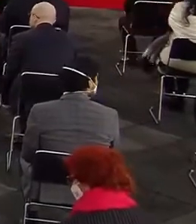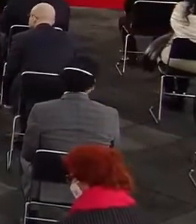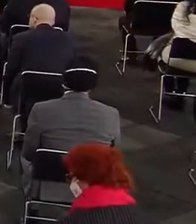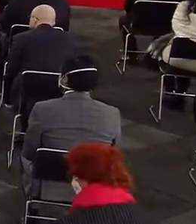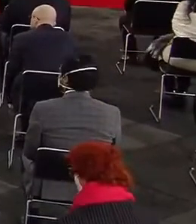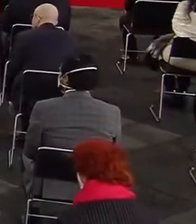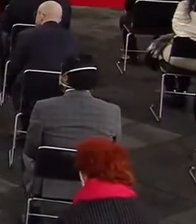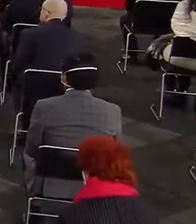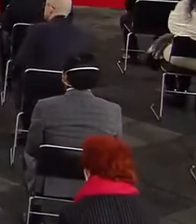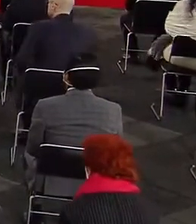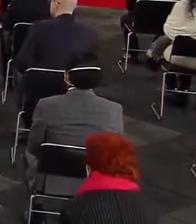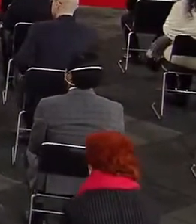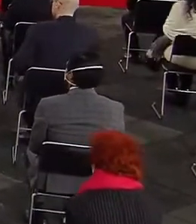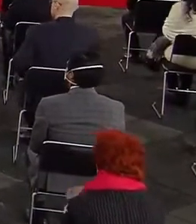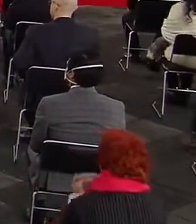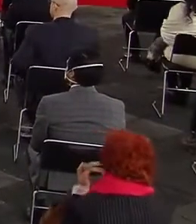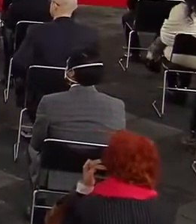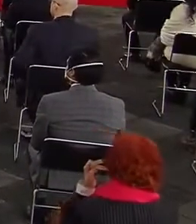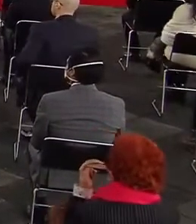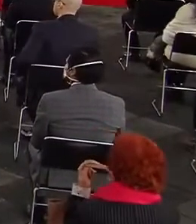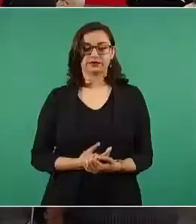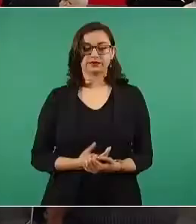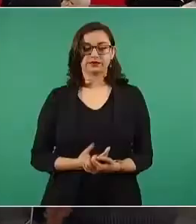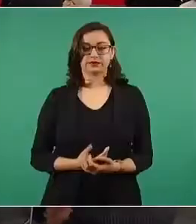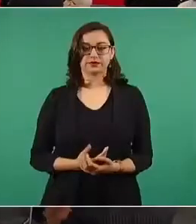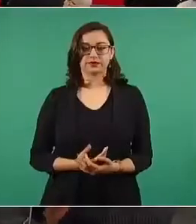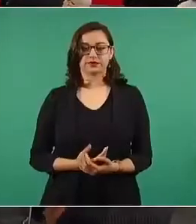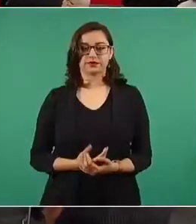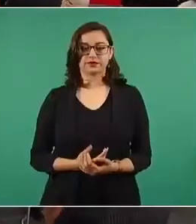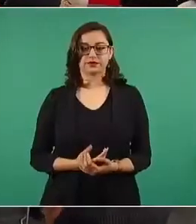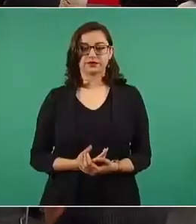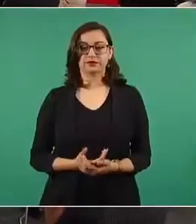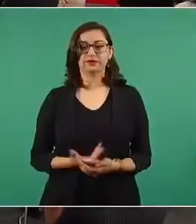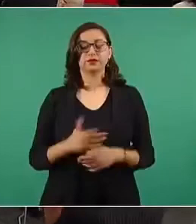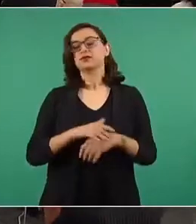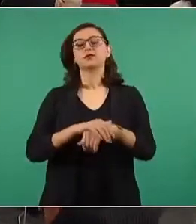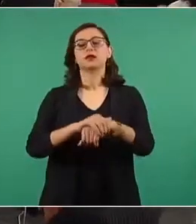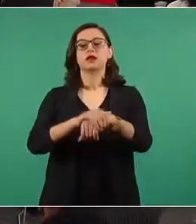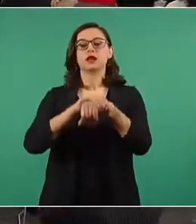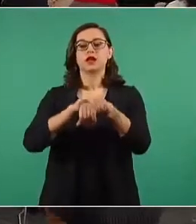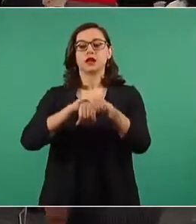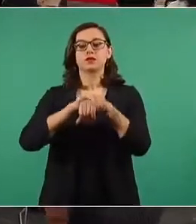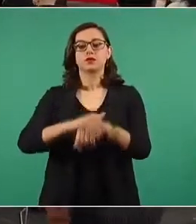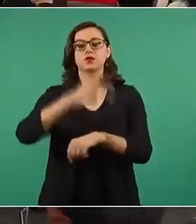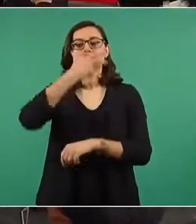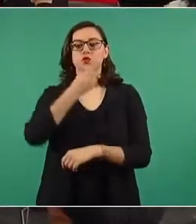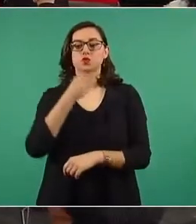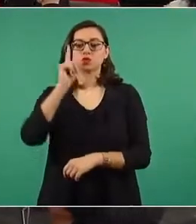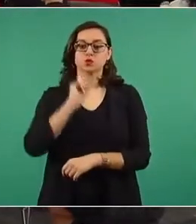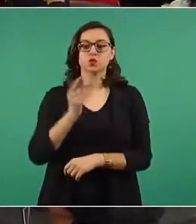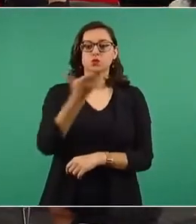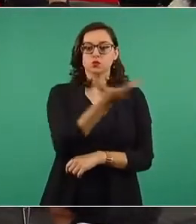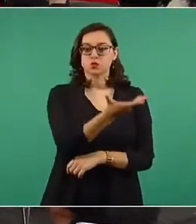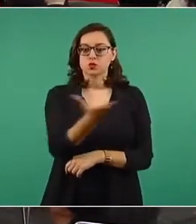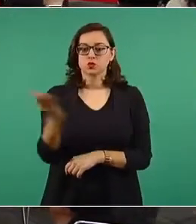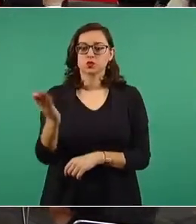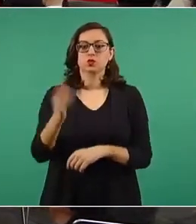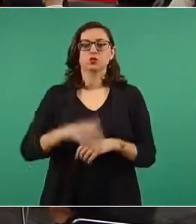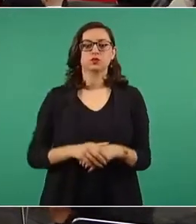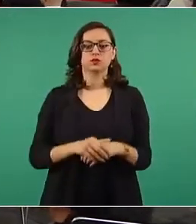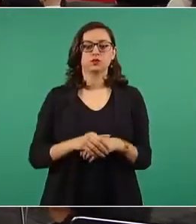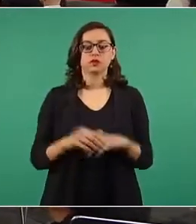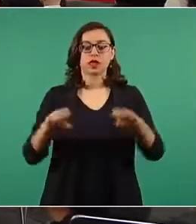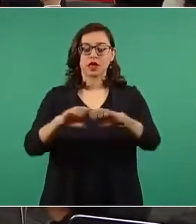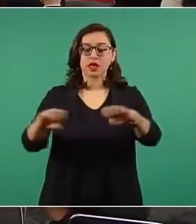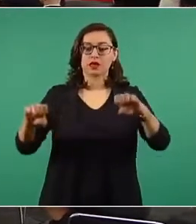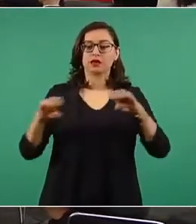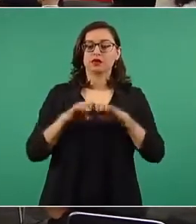Amigas, amigos, integrantes del gabinete de gobierno,